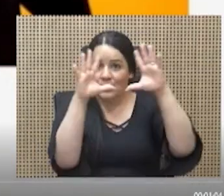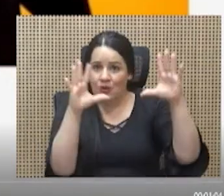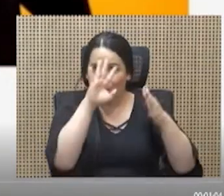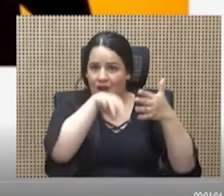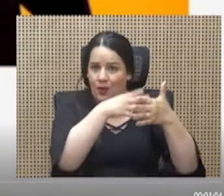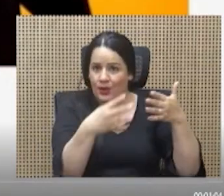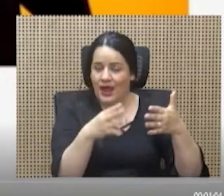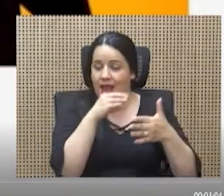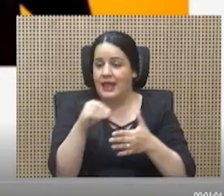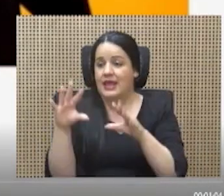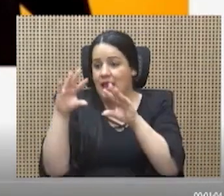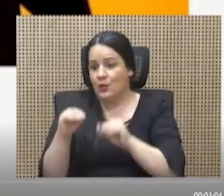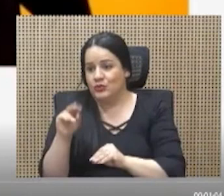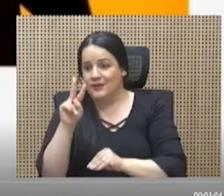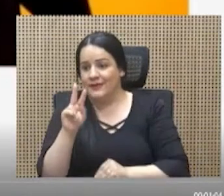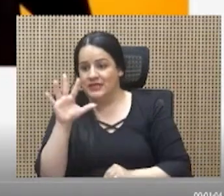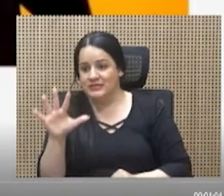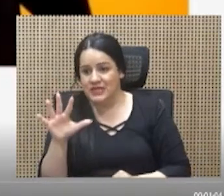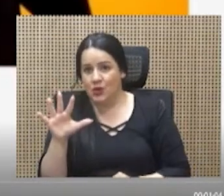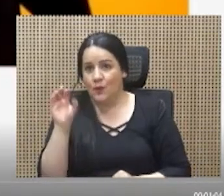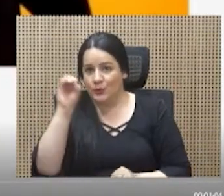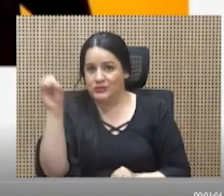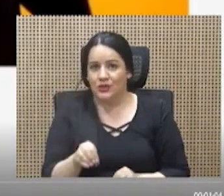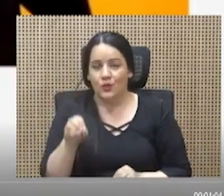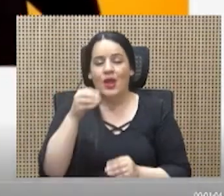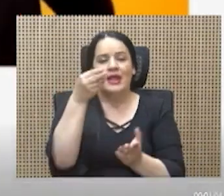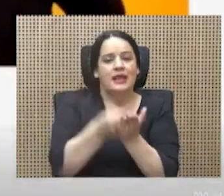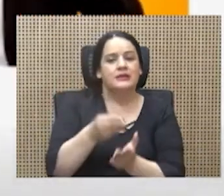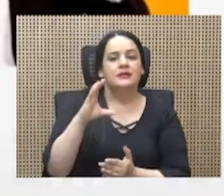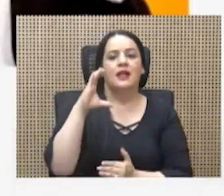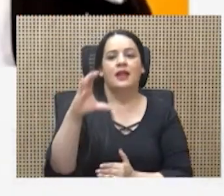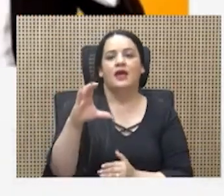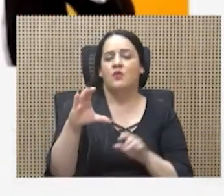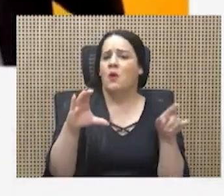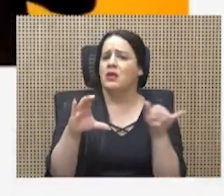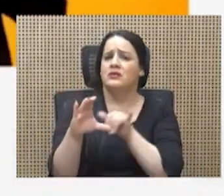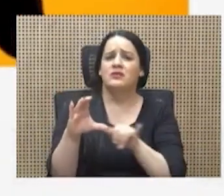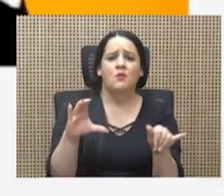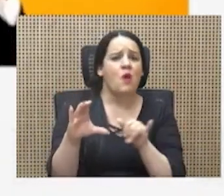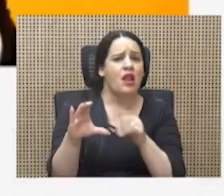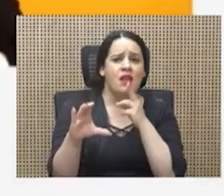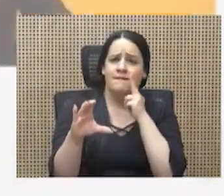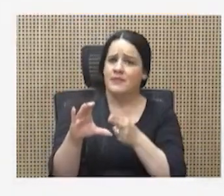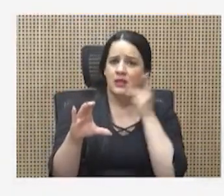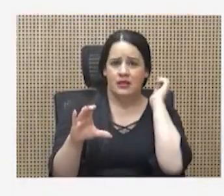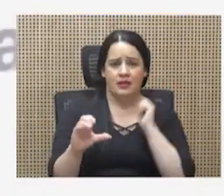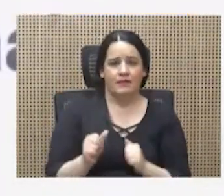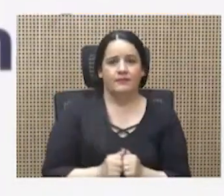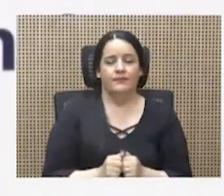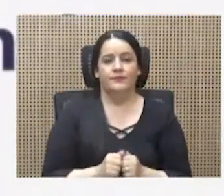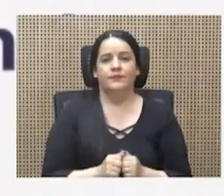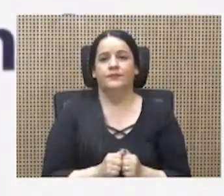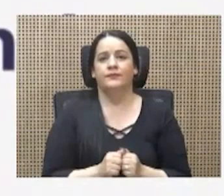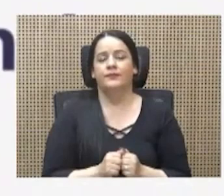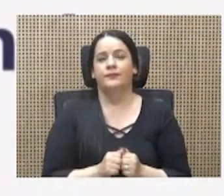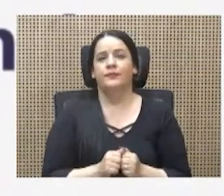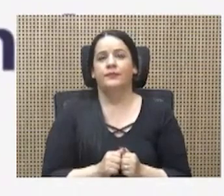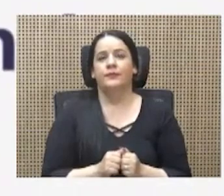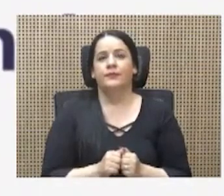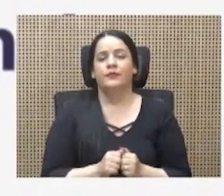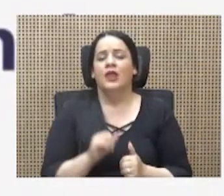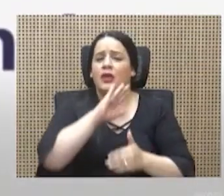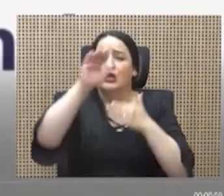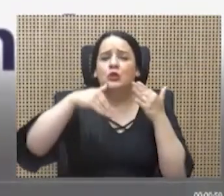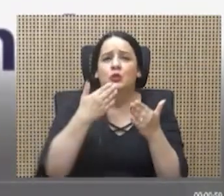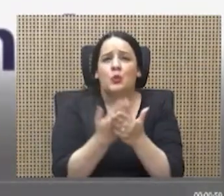% en la nocturna, el salario se mantiene exactamente igual. A ver. ¿Que